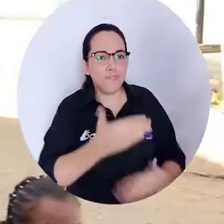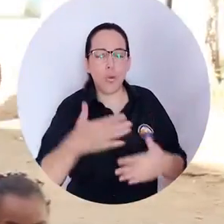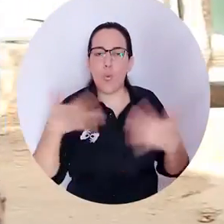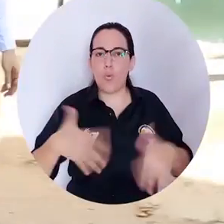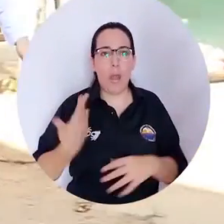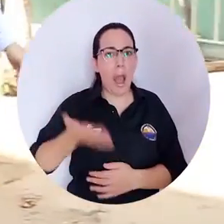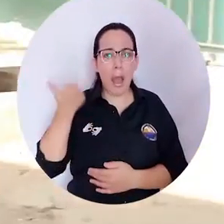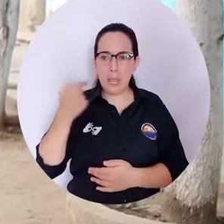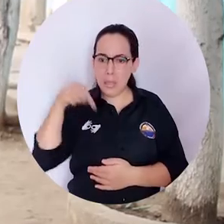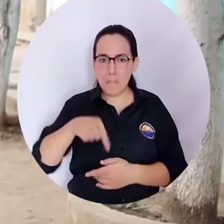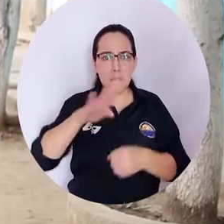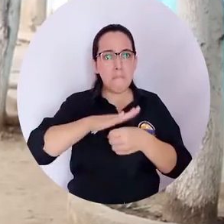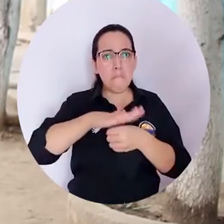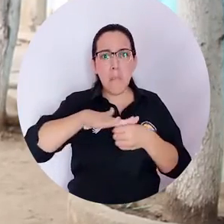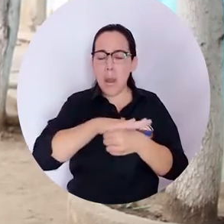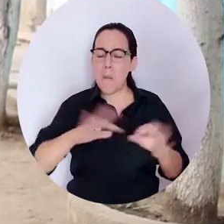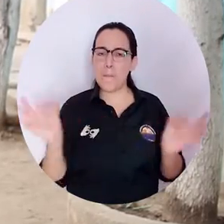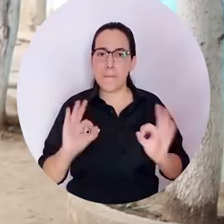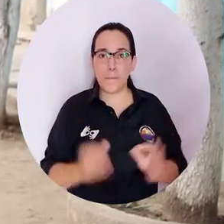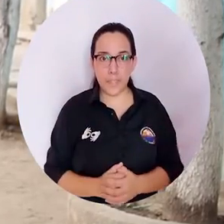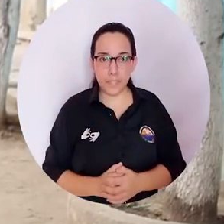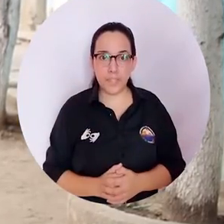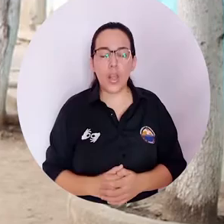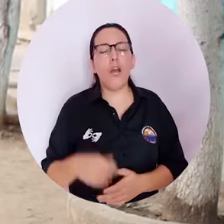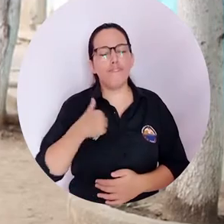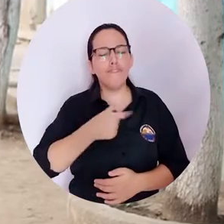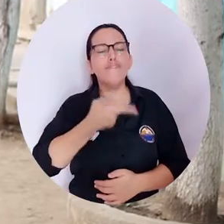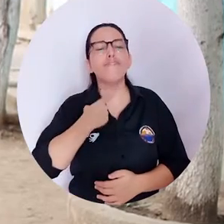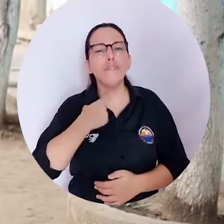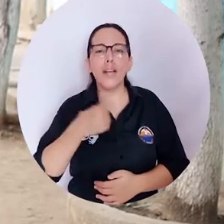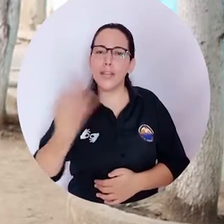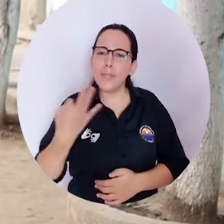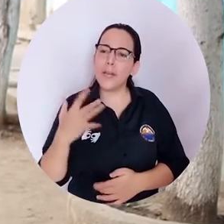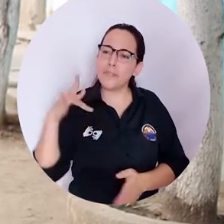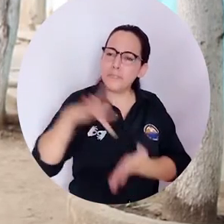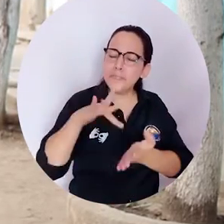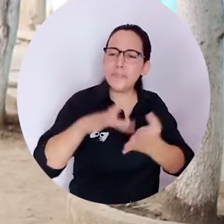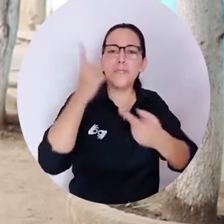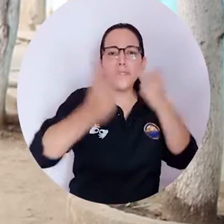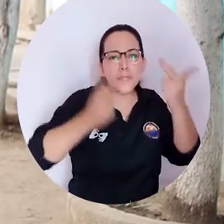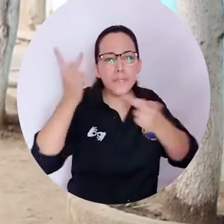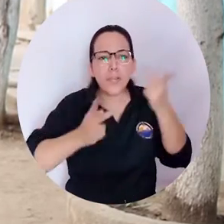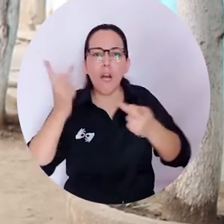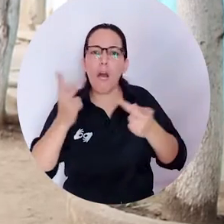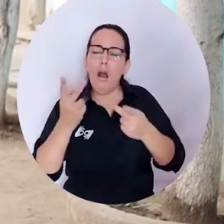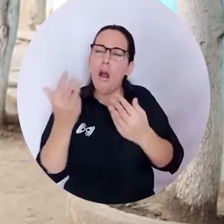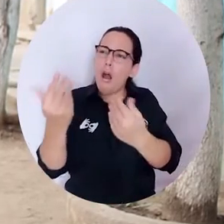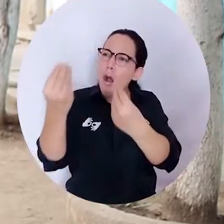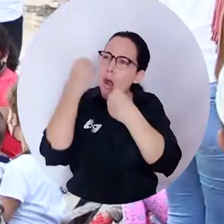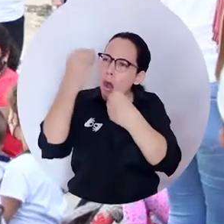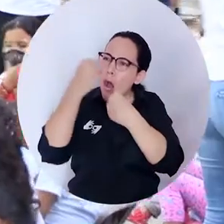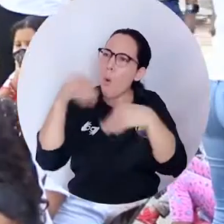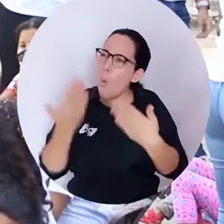había visto en este barrio. Pues me gustaría que siempre estuvieran visitándonos y dándonos más orientaciones y